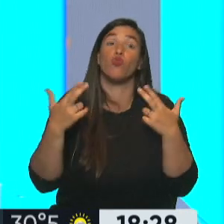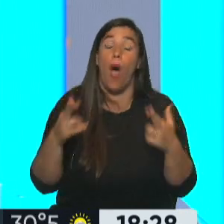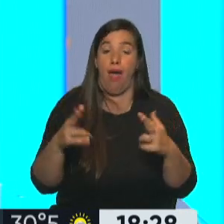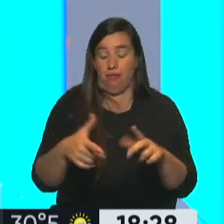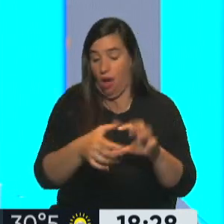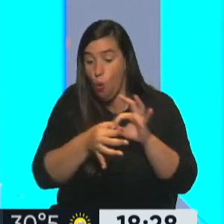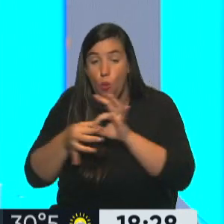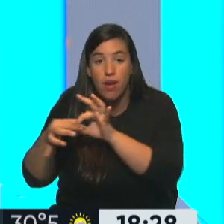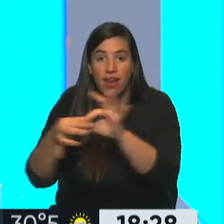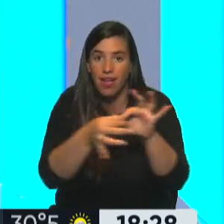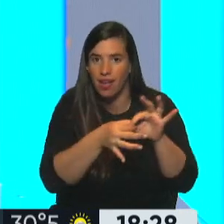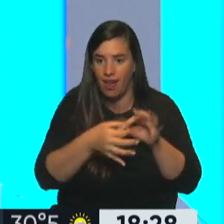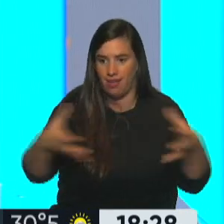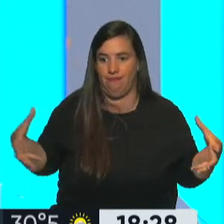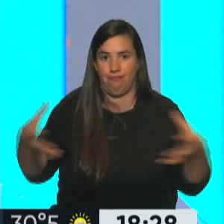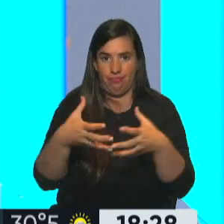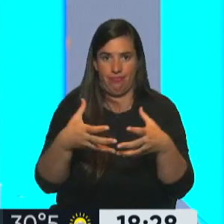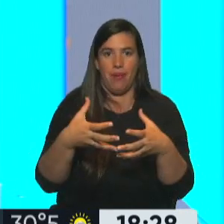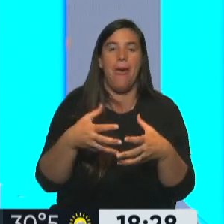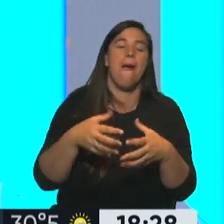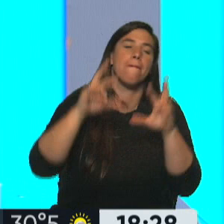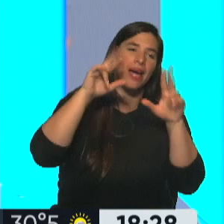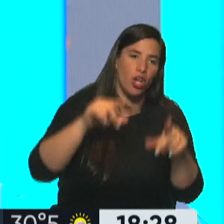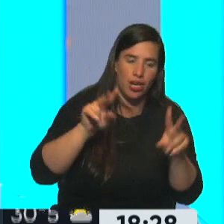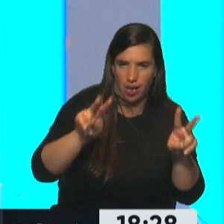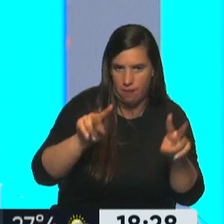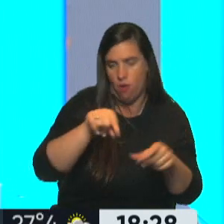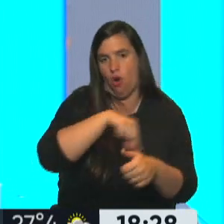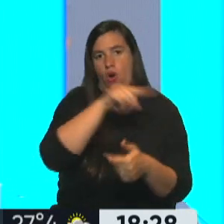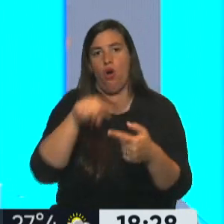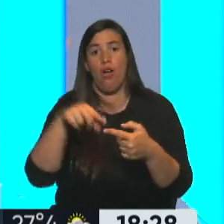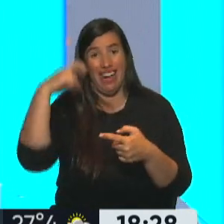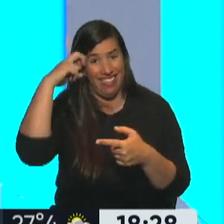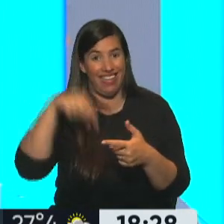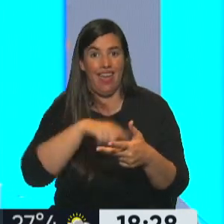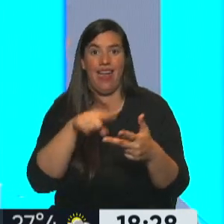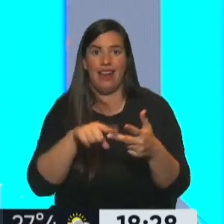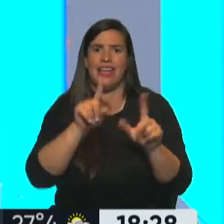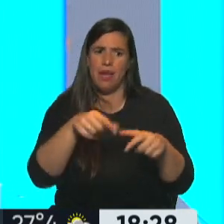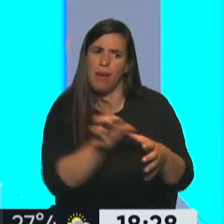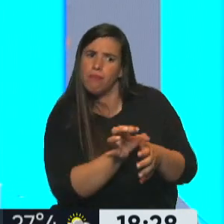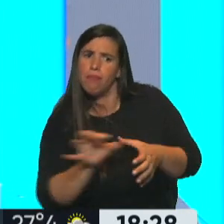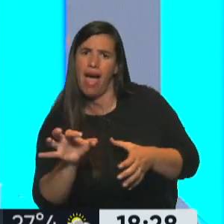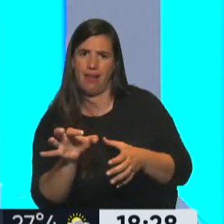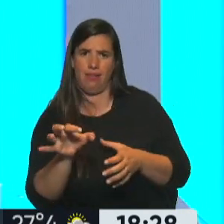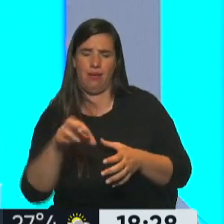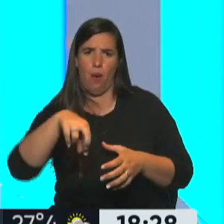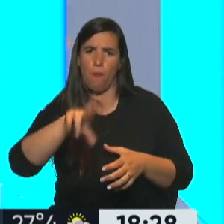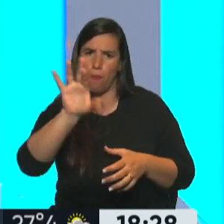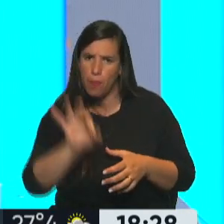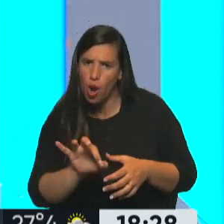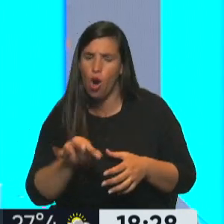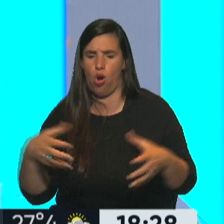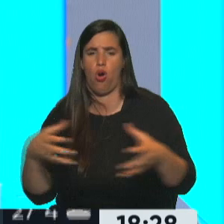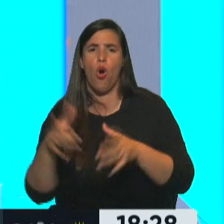izquierda, pasando por el peronismo, por la Unión Cívica Radical y por una parte muy importante del PRO, de la juventud socialista, la coalición